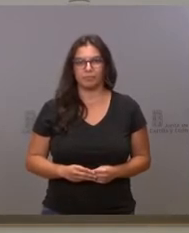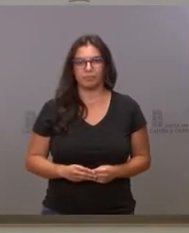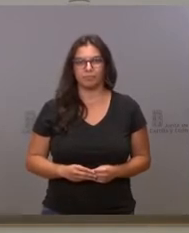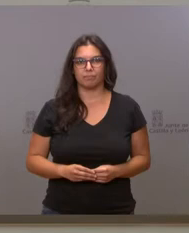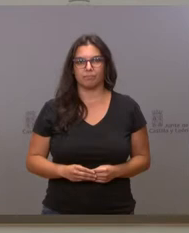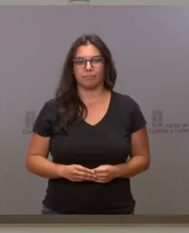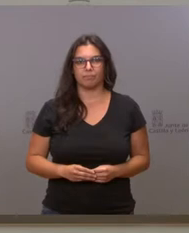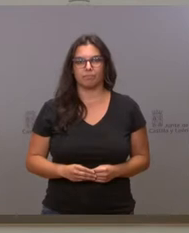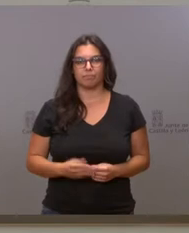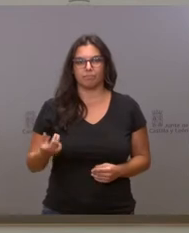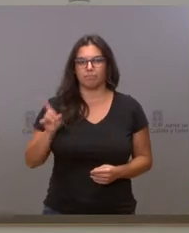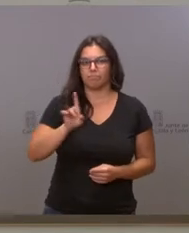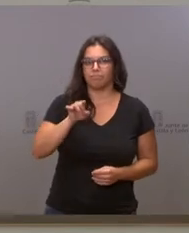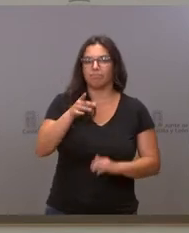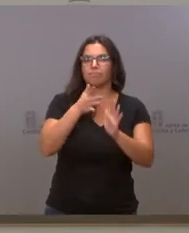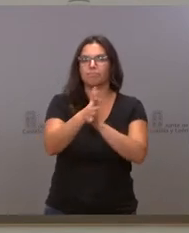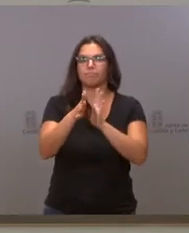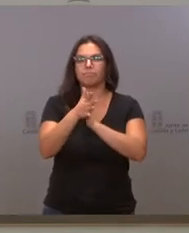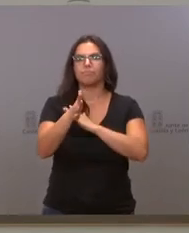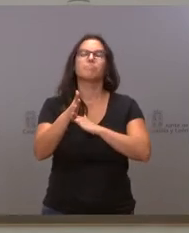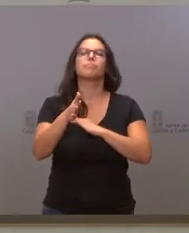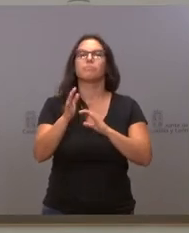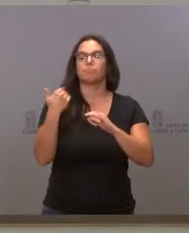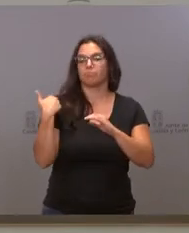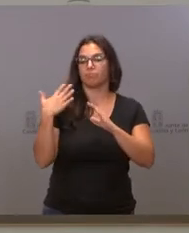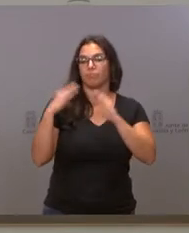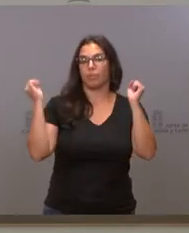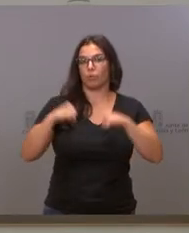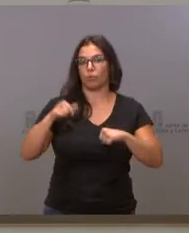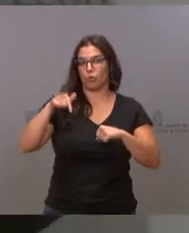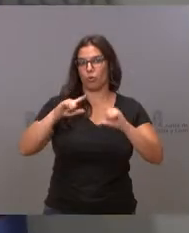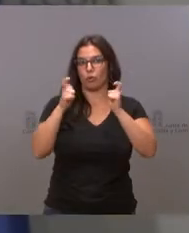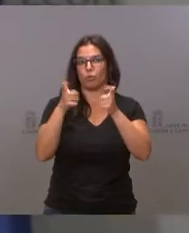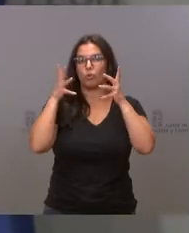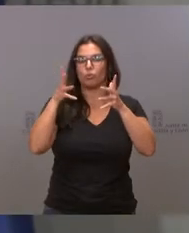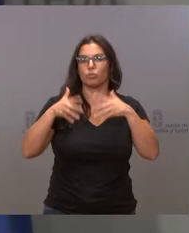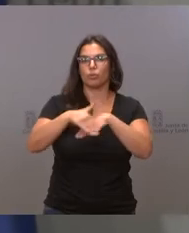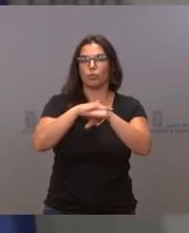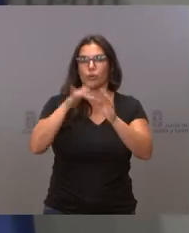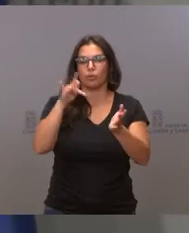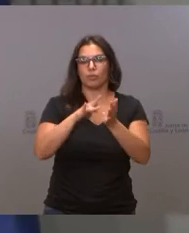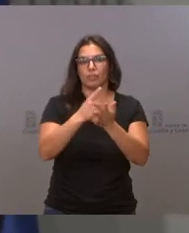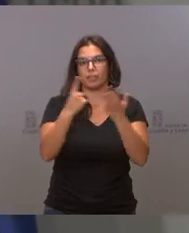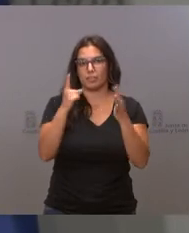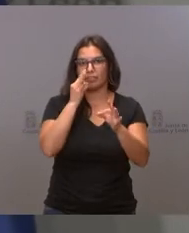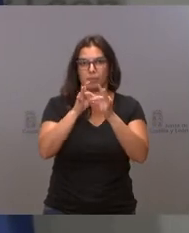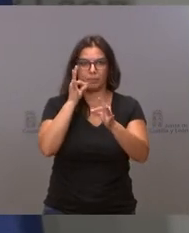Comparecemos para dar cuenta de los acuerdos del Consejo de Gobierno de hoy, 16 de septiembre,